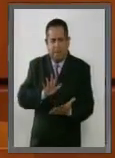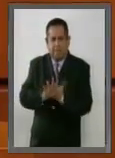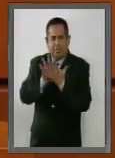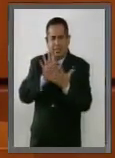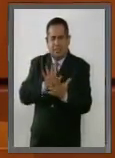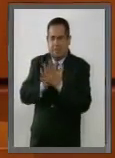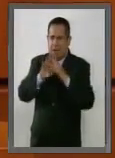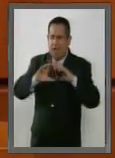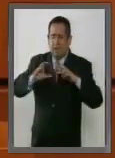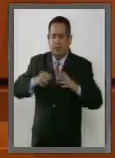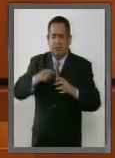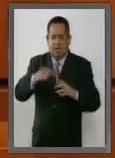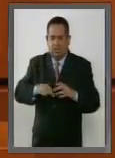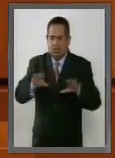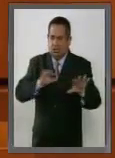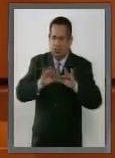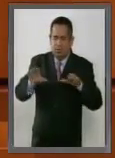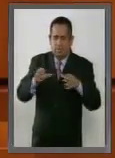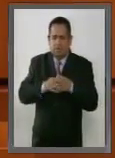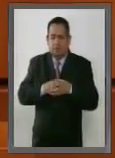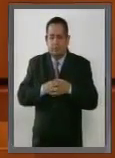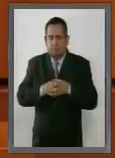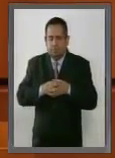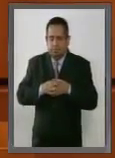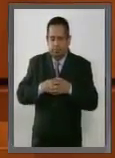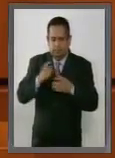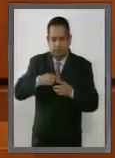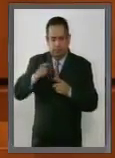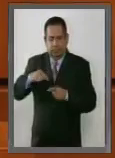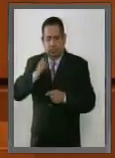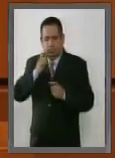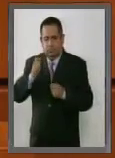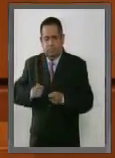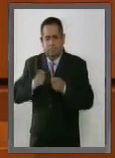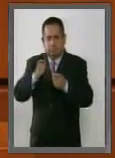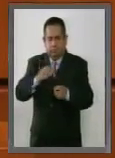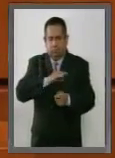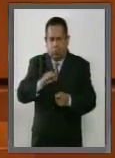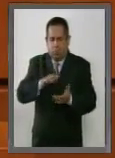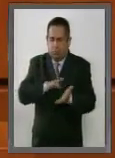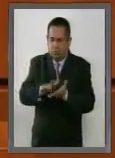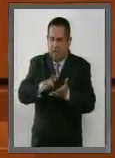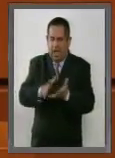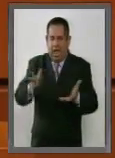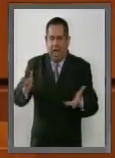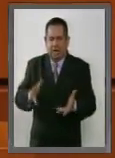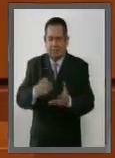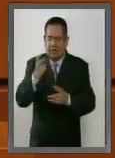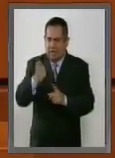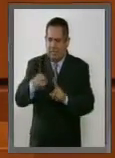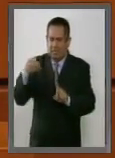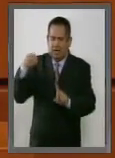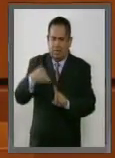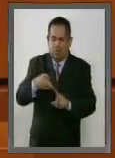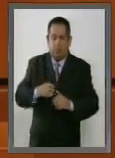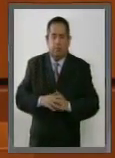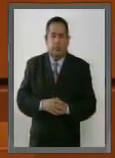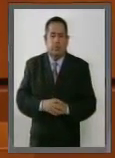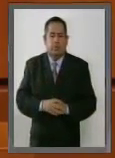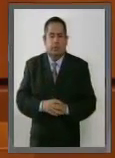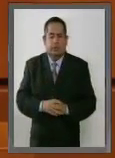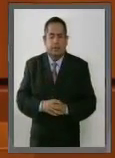de este constituyente y esté en nuestras manos poderlo impulsar de esta manera.